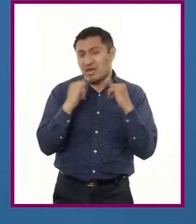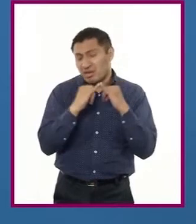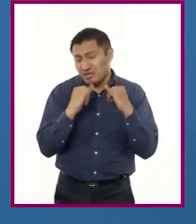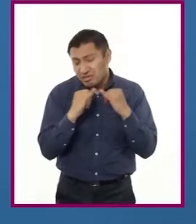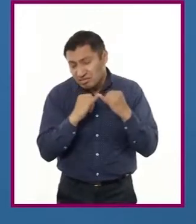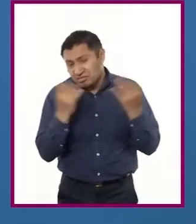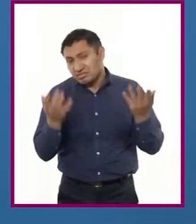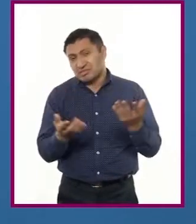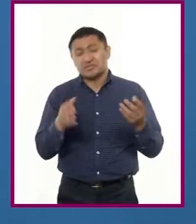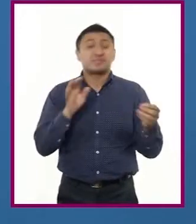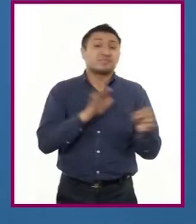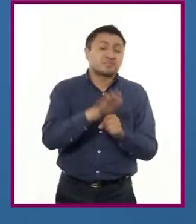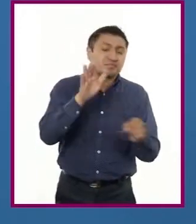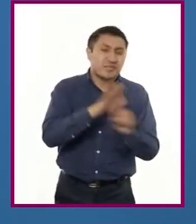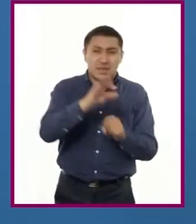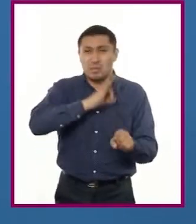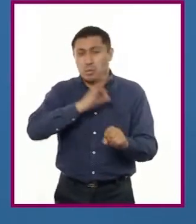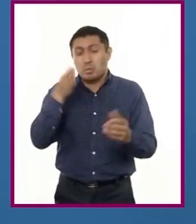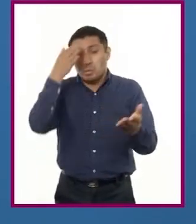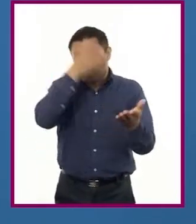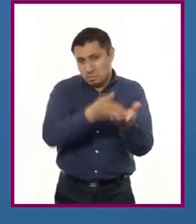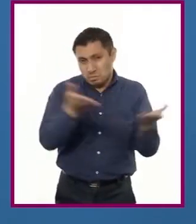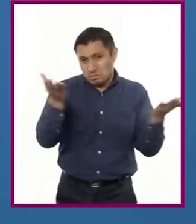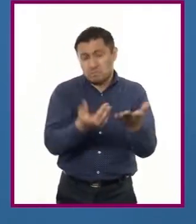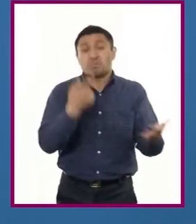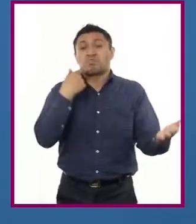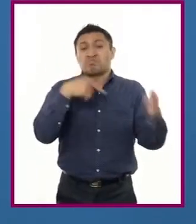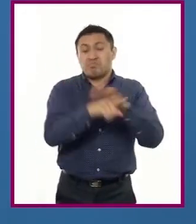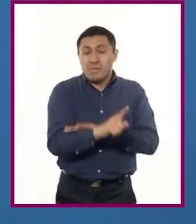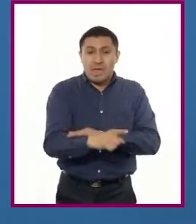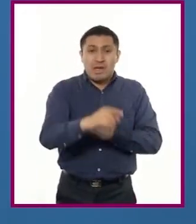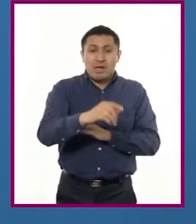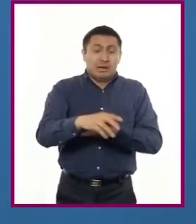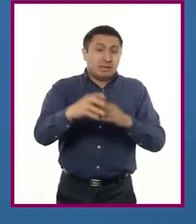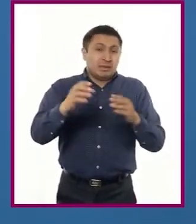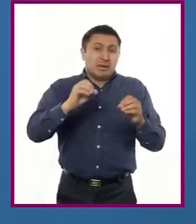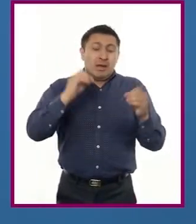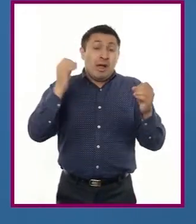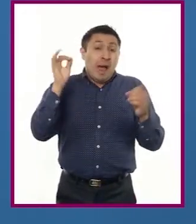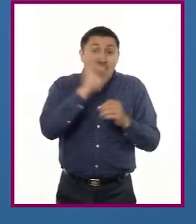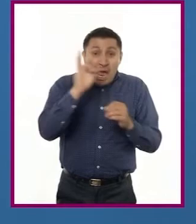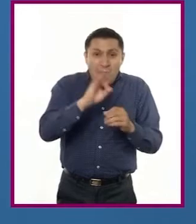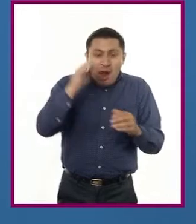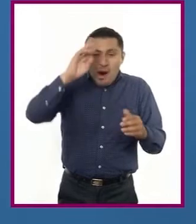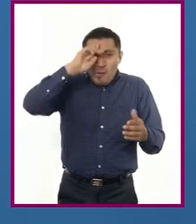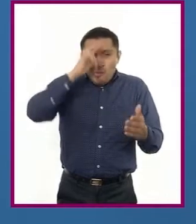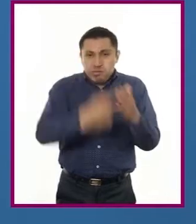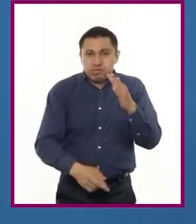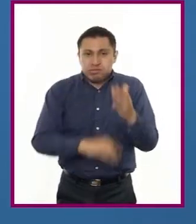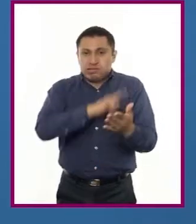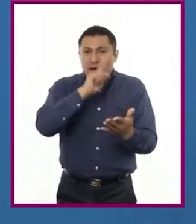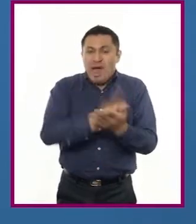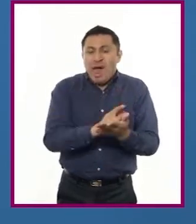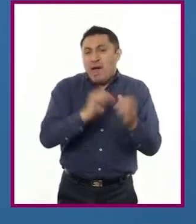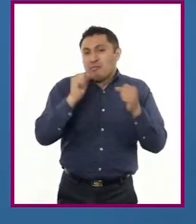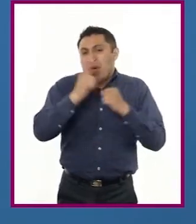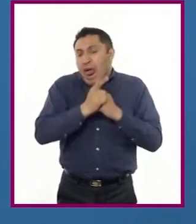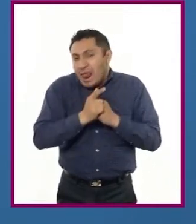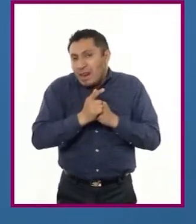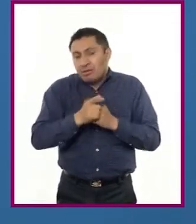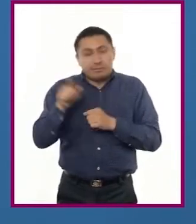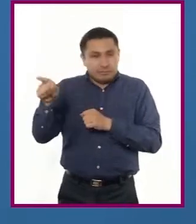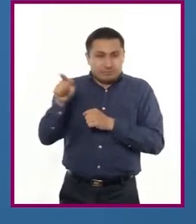a la que se puede acudir a realizar denuncias de la ciudadanía ante posibles faltas de las y los servidores